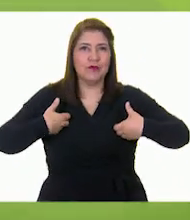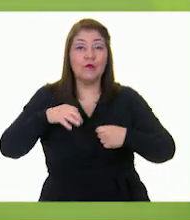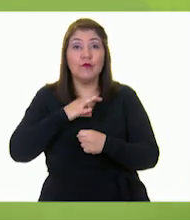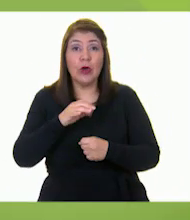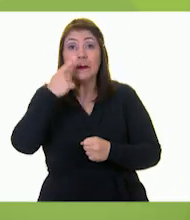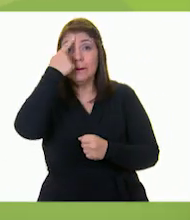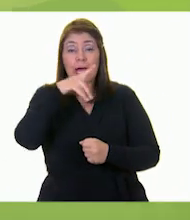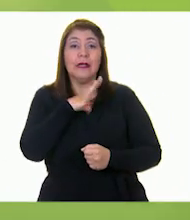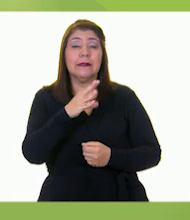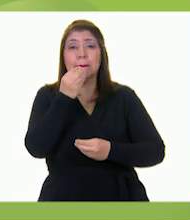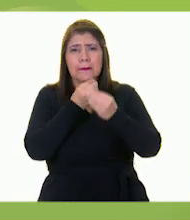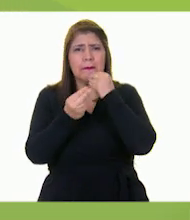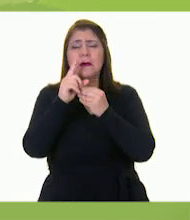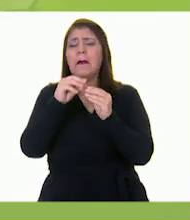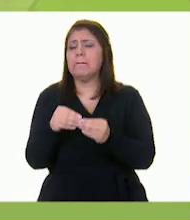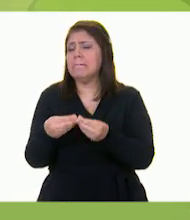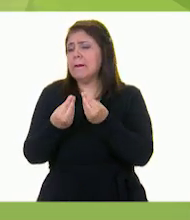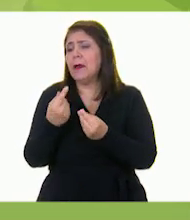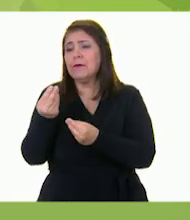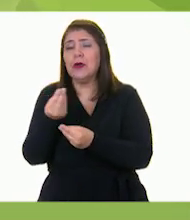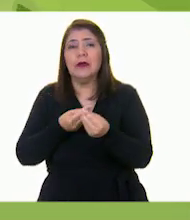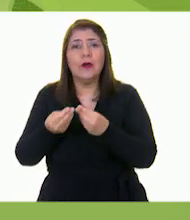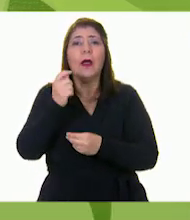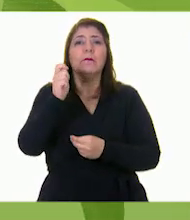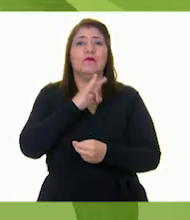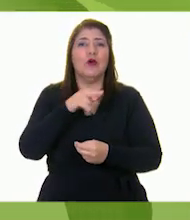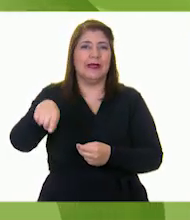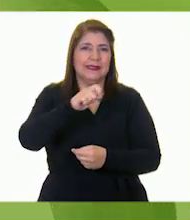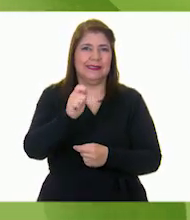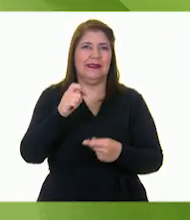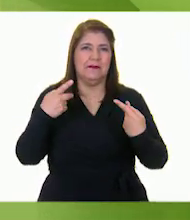y que pudiera acompañarlo por todos lados.